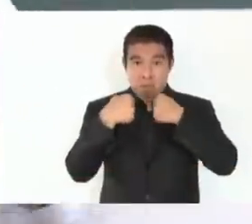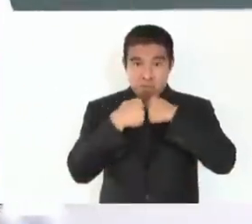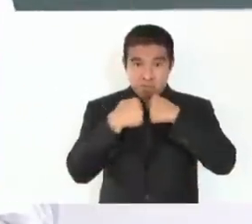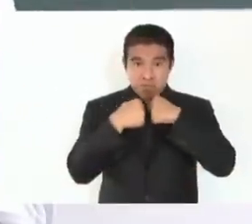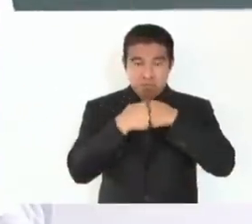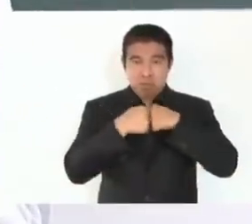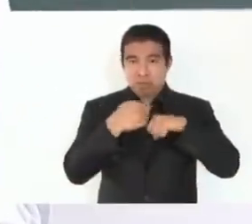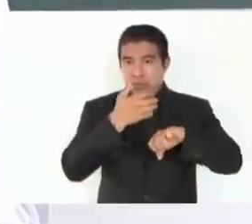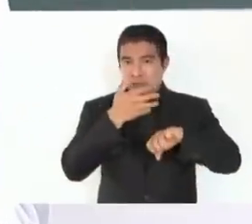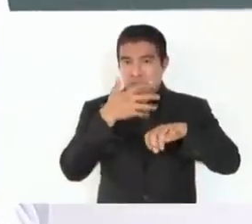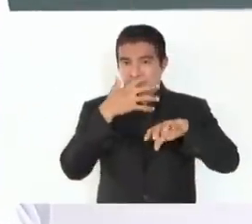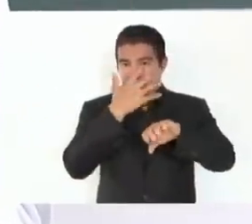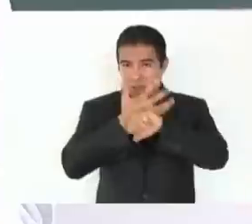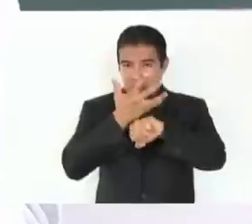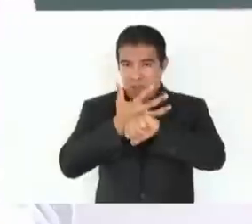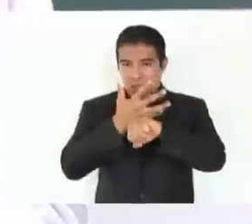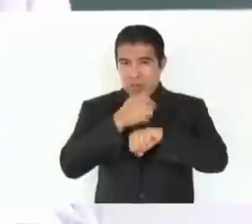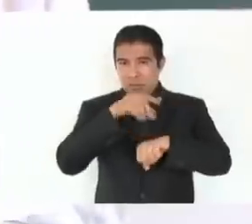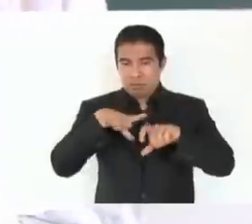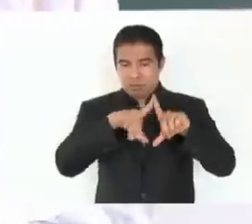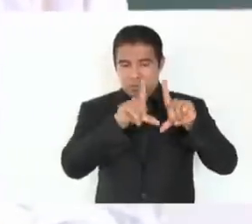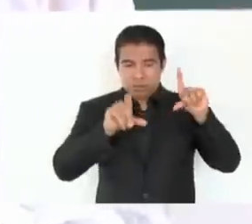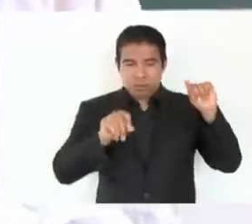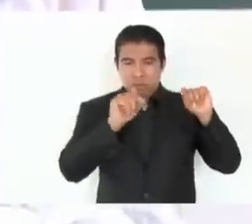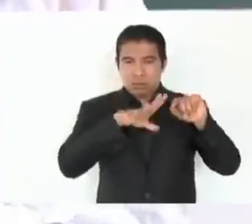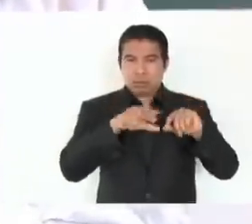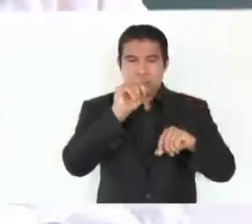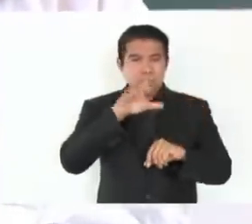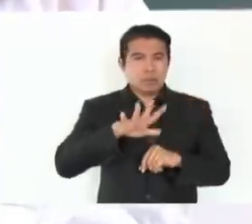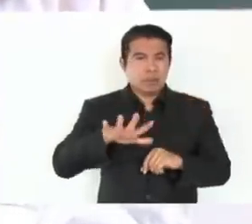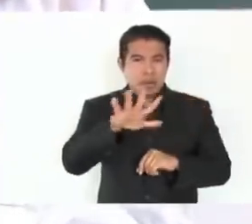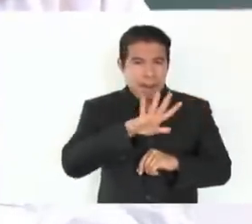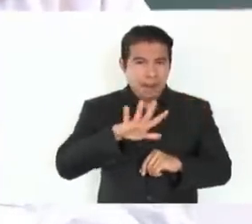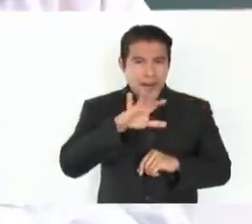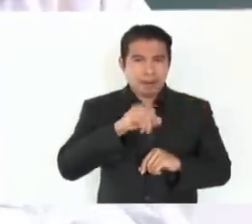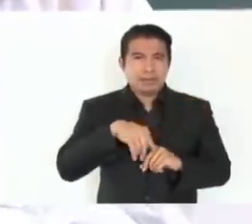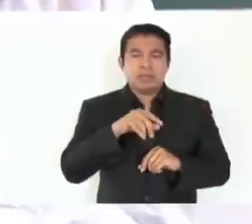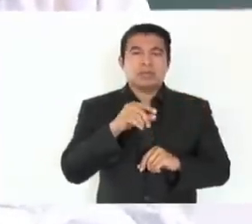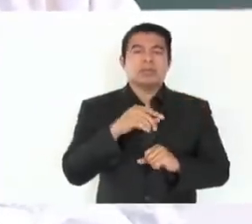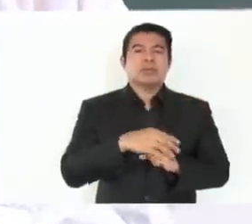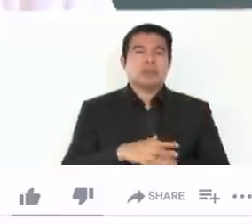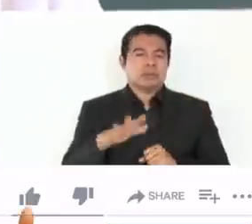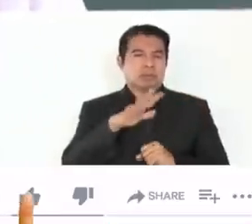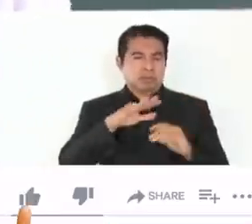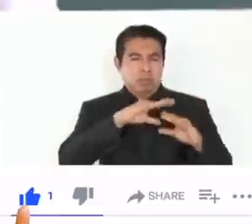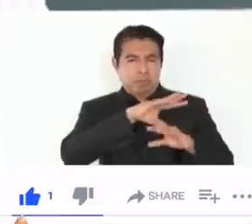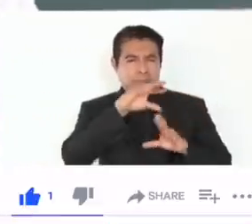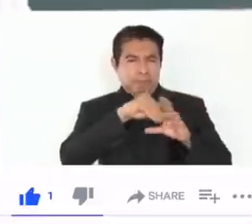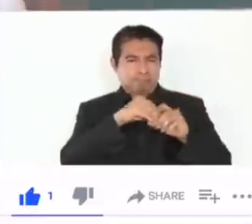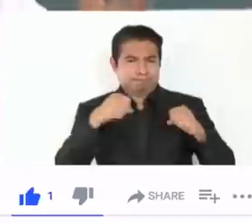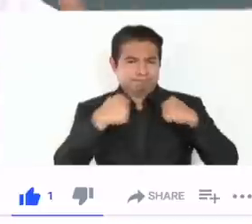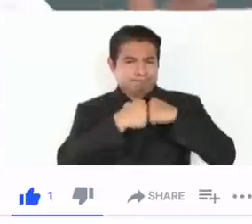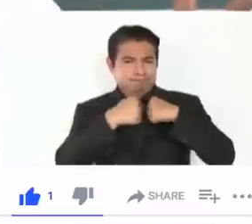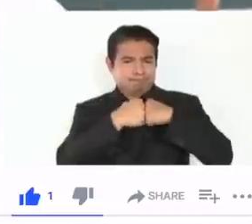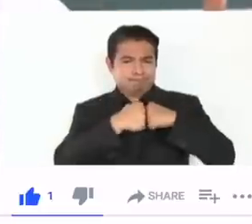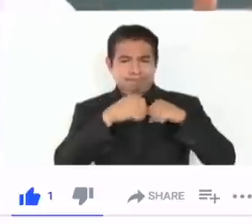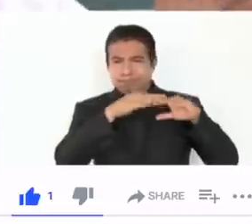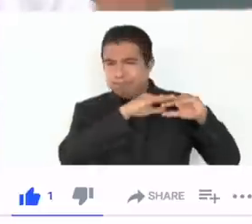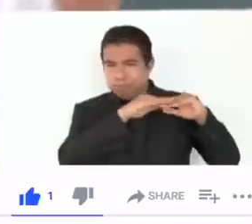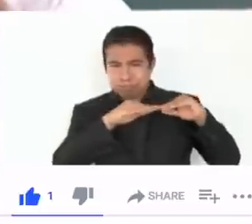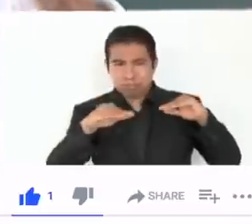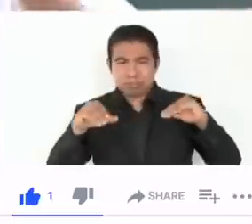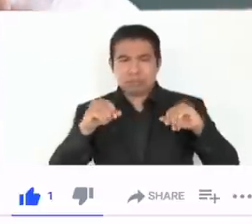en los 3 mil 180 kilómetros que tenemos de frontera con Estados Unidos, cuesta